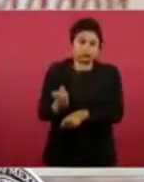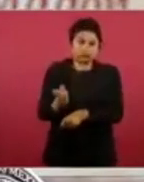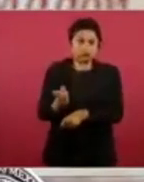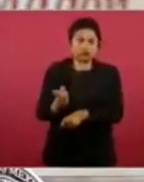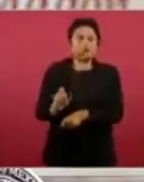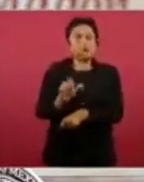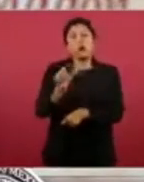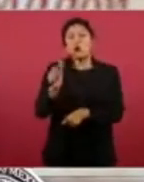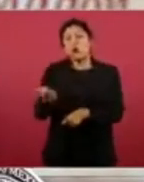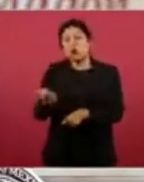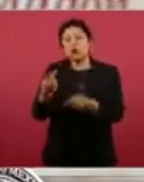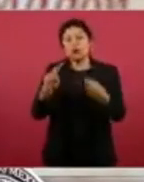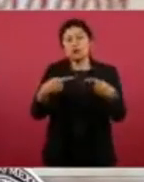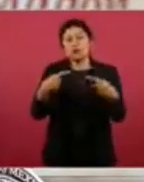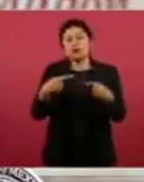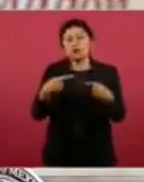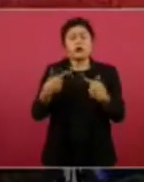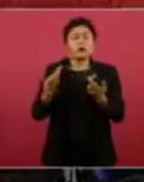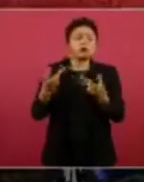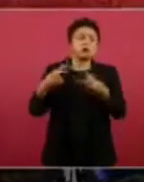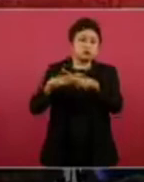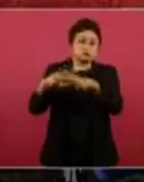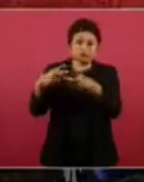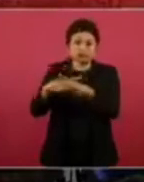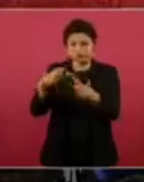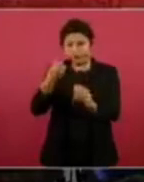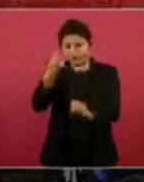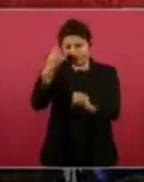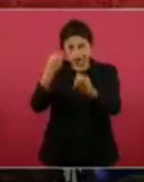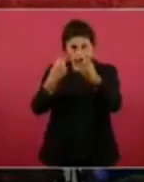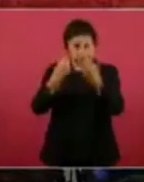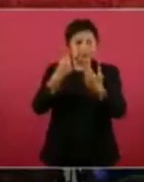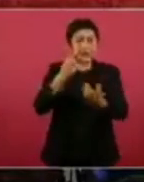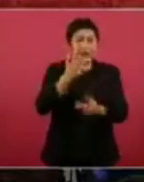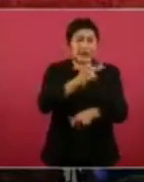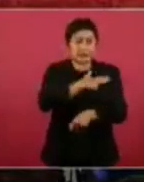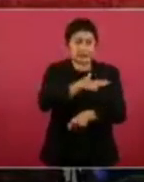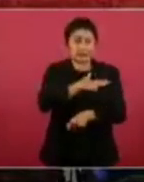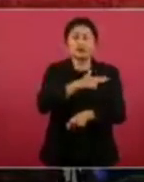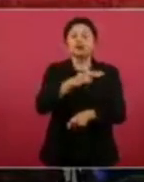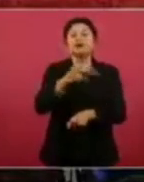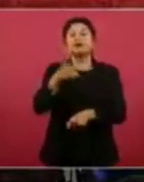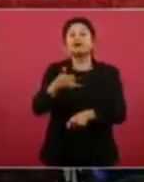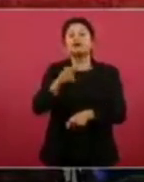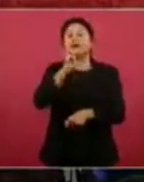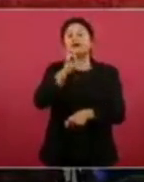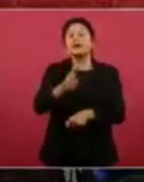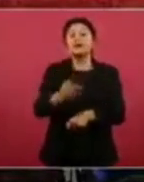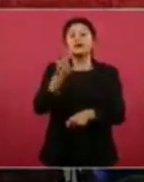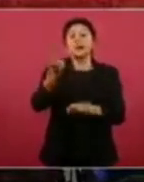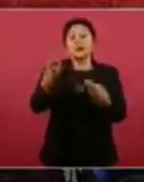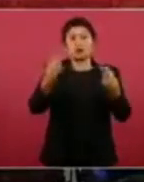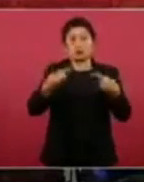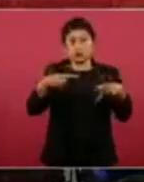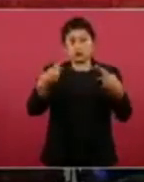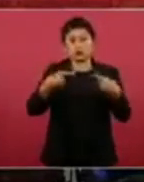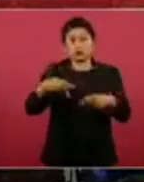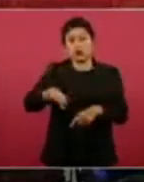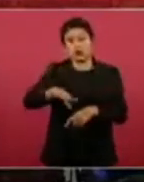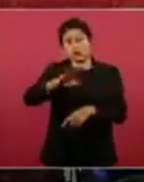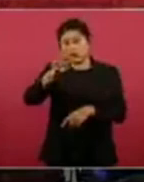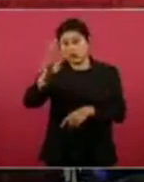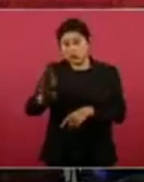el resto por golpes y contusiones, así como dos personas privadas de la libertad muertos por